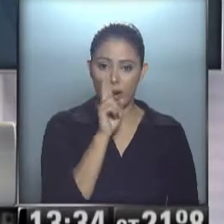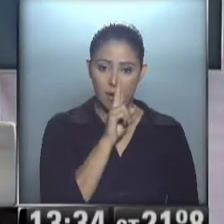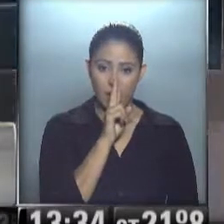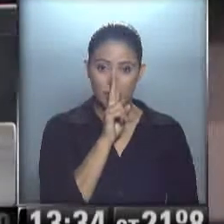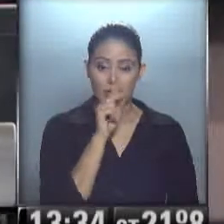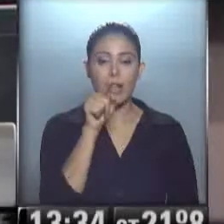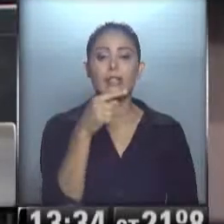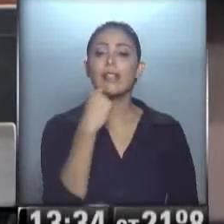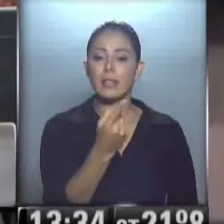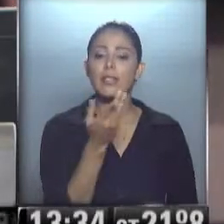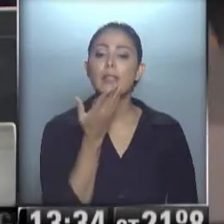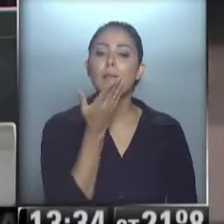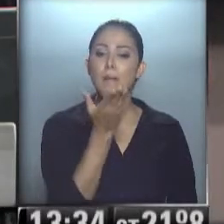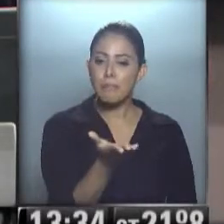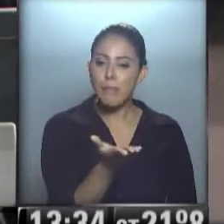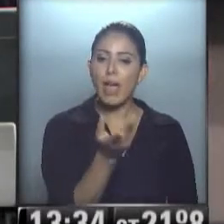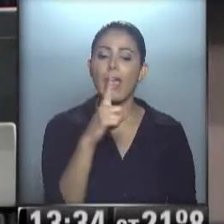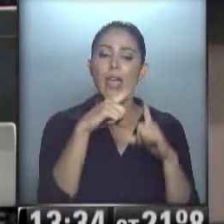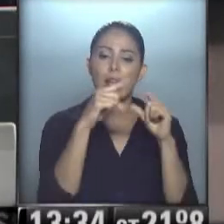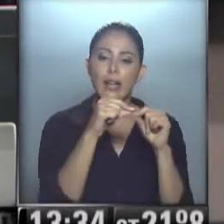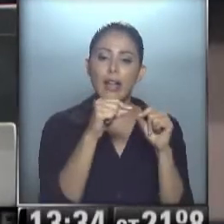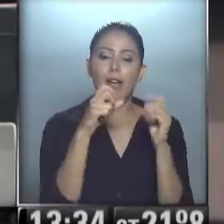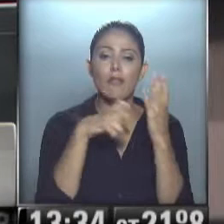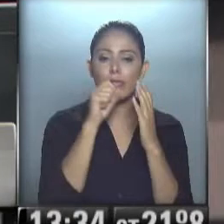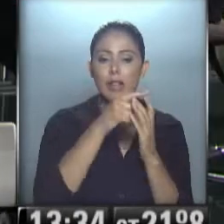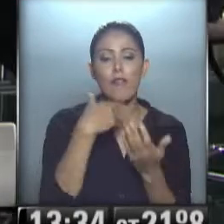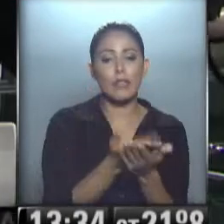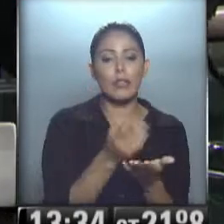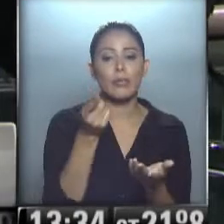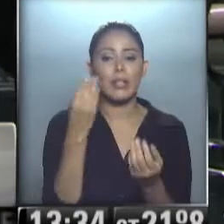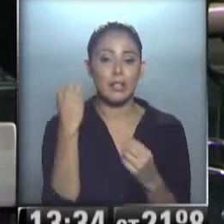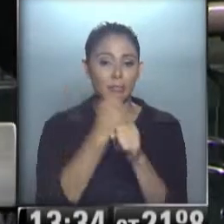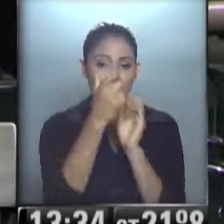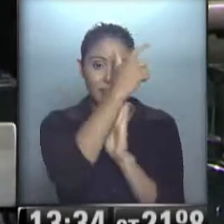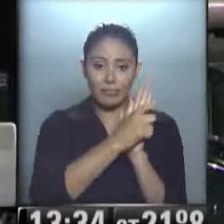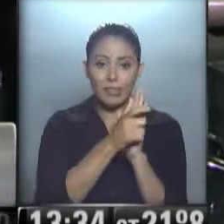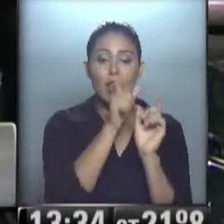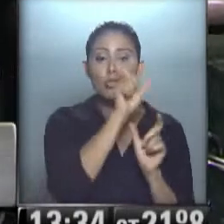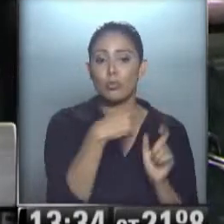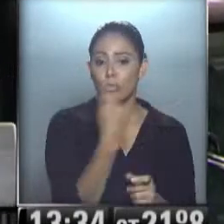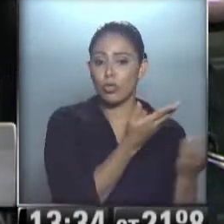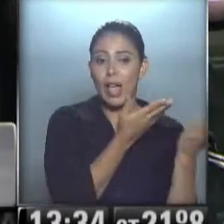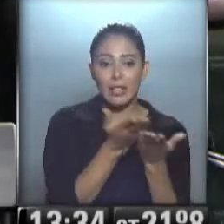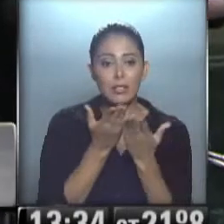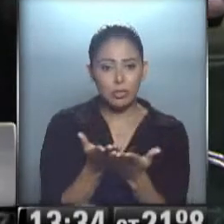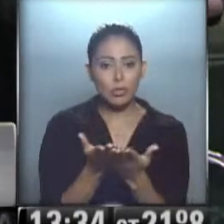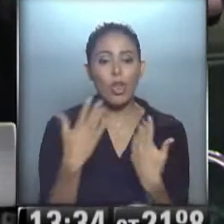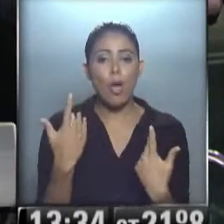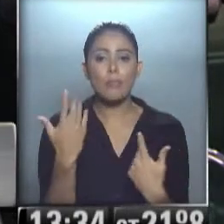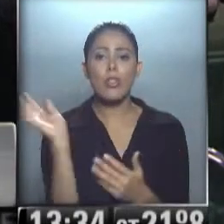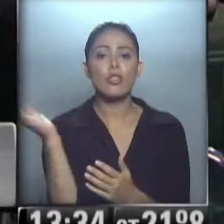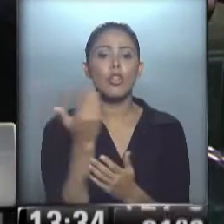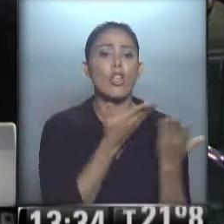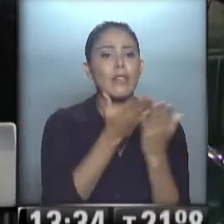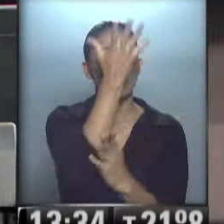ella menciona que solicitó la clave fiscal ante la AFIP, porque tiene actividad autónoma, nuestros asesores están autorizados para descargar los servicios